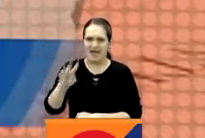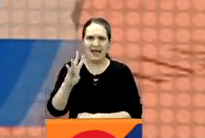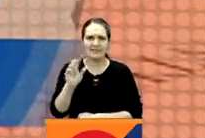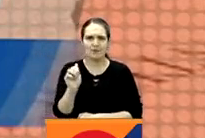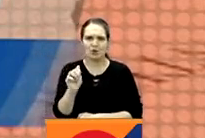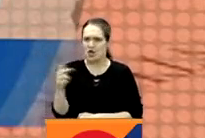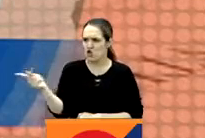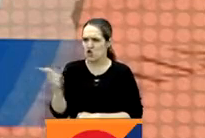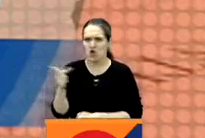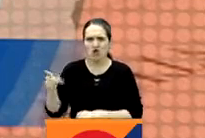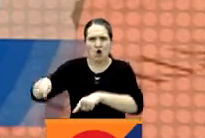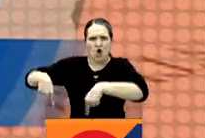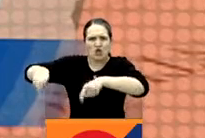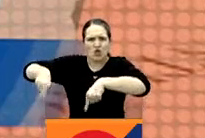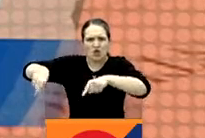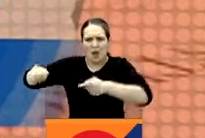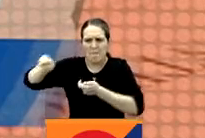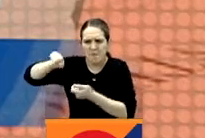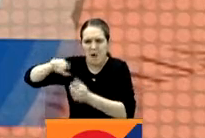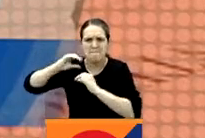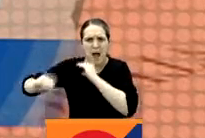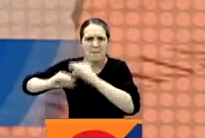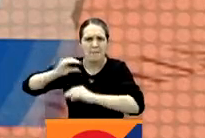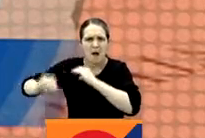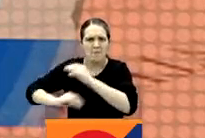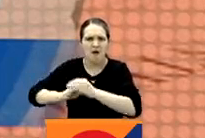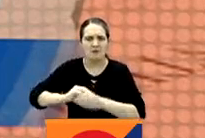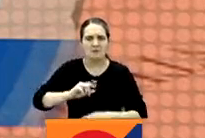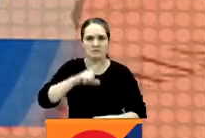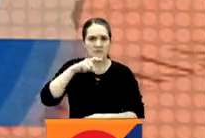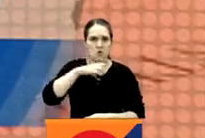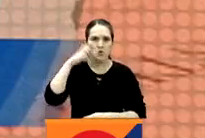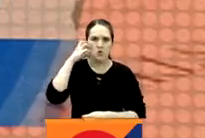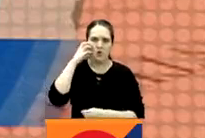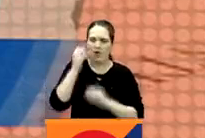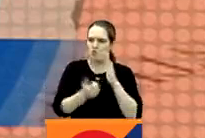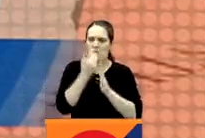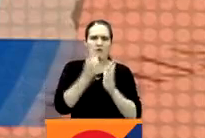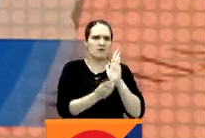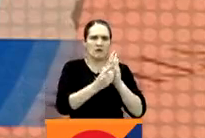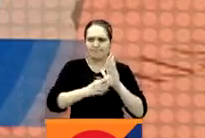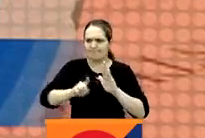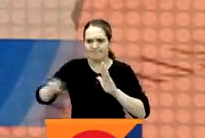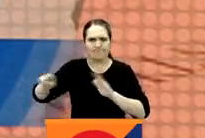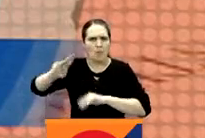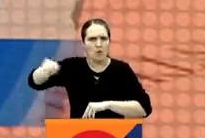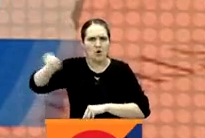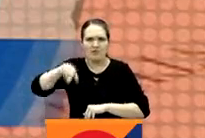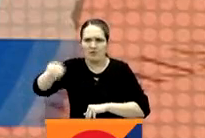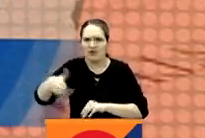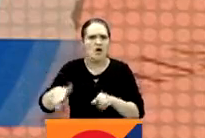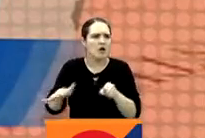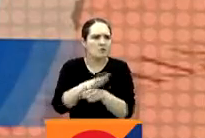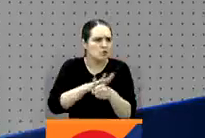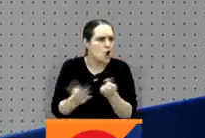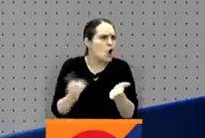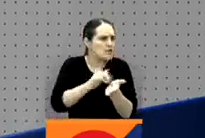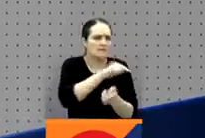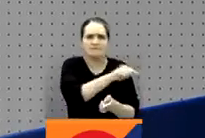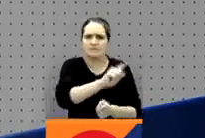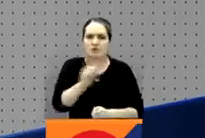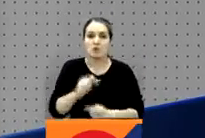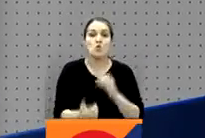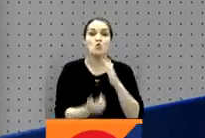directiva para evitar nuevas situaciones como esta. ¿Pero cuáles son los detalles de este documento? A continuación se los presentamos. La